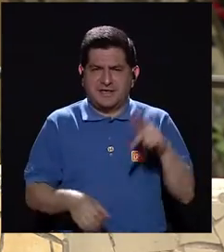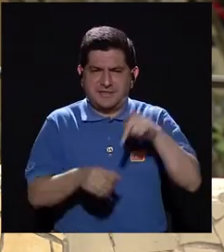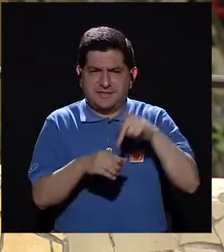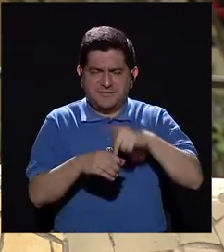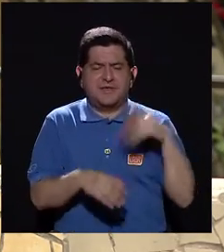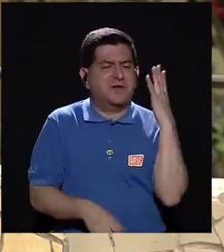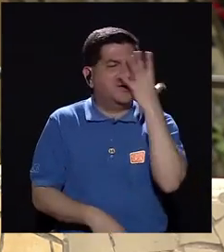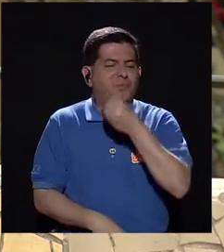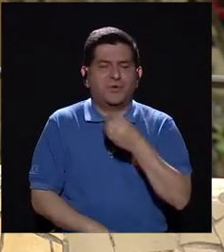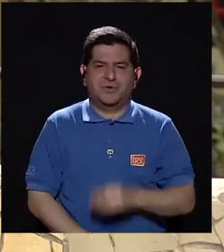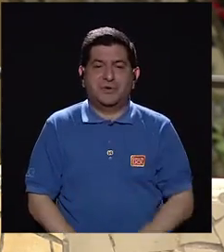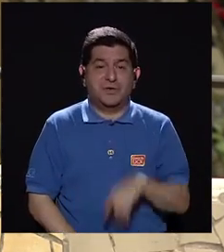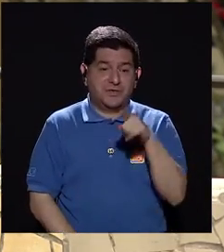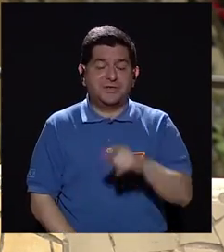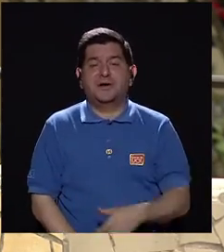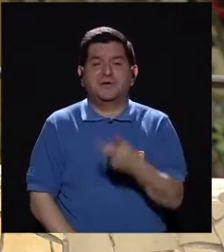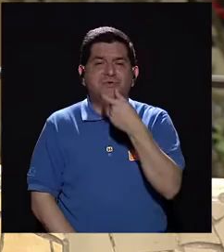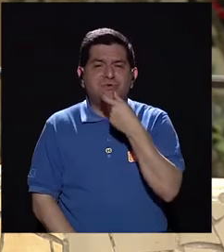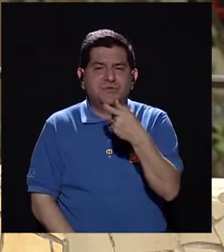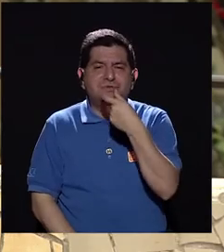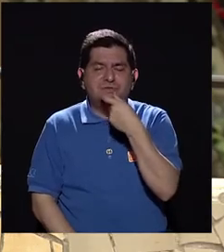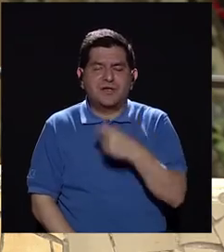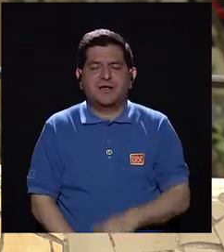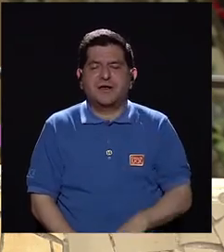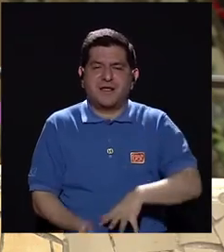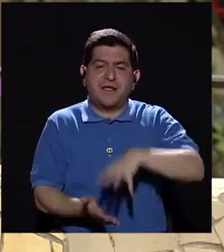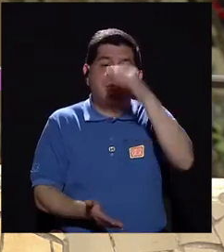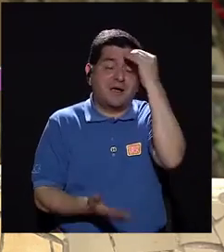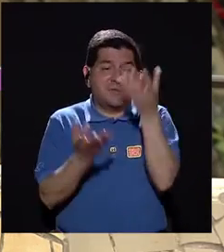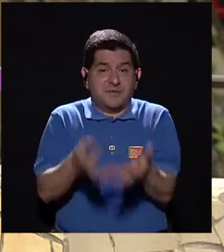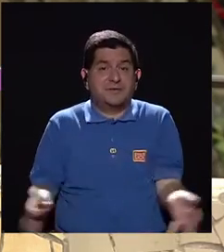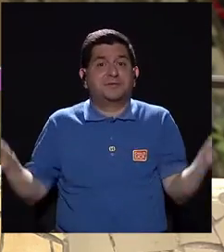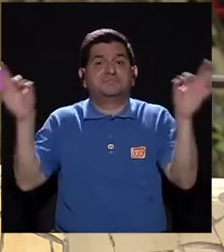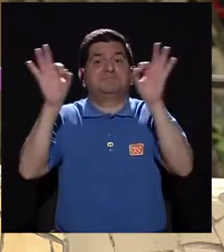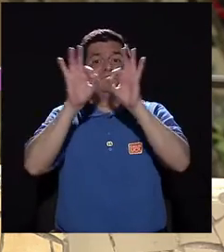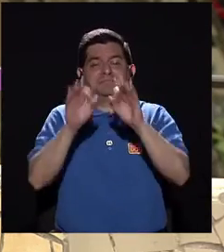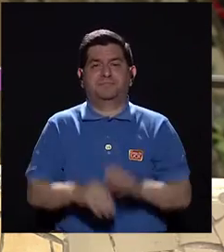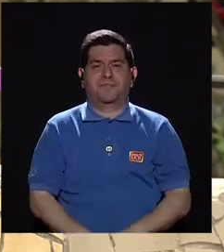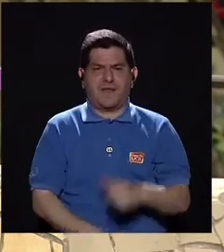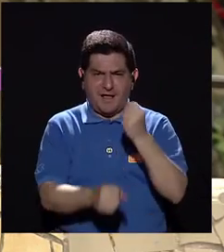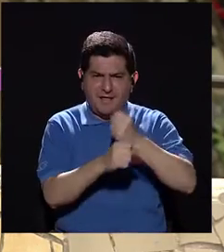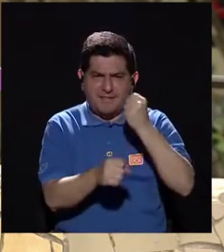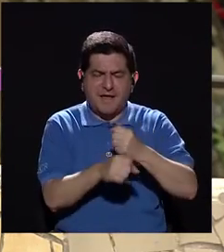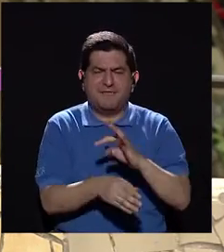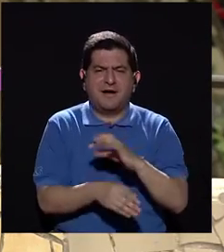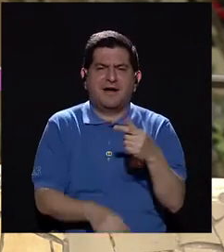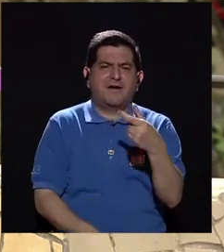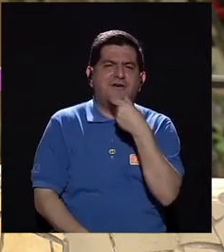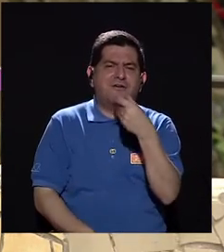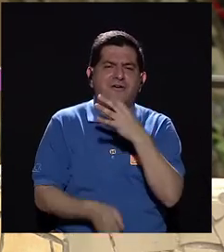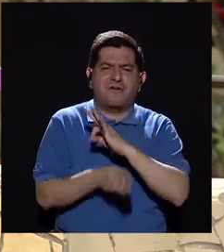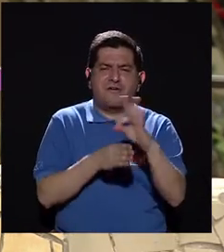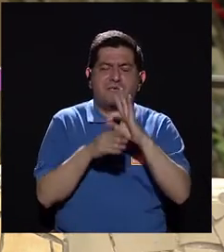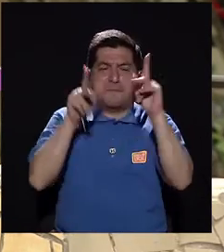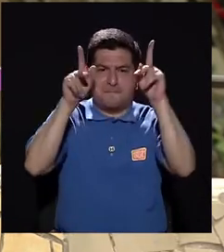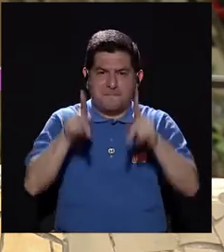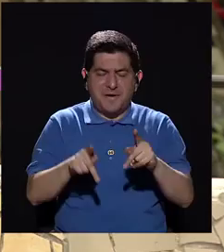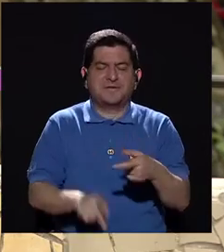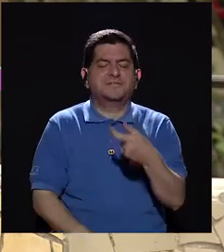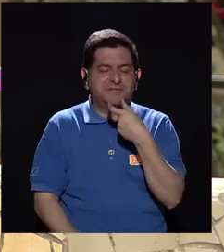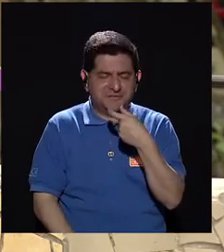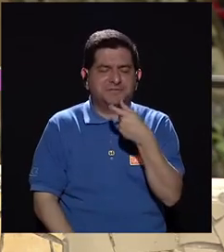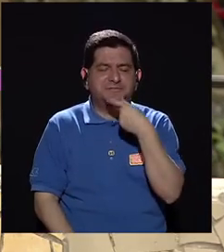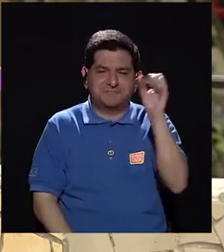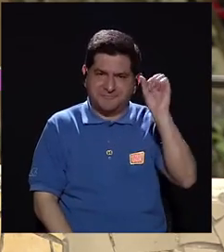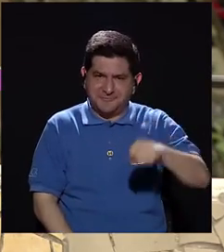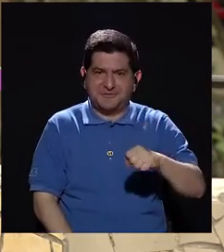participativas, bonitas, y donde usted se va a reír y va a aprender que eso es lo importante, que en nuestro trabajo de la risoterapia las personas se